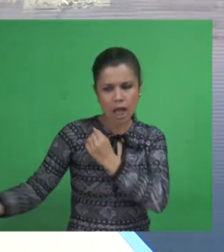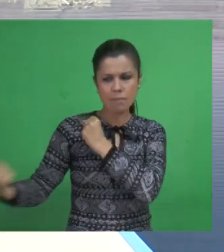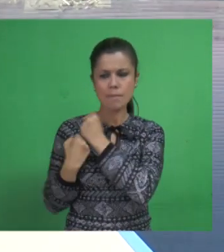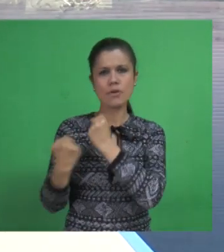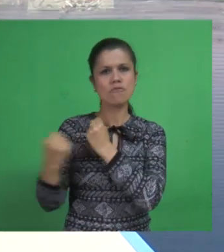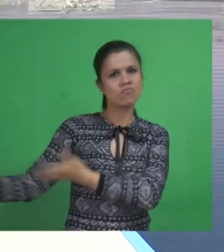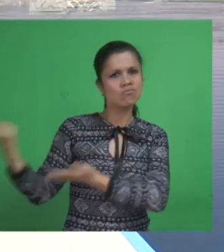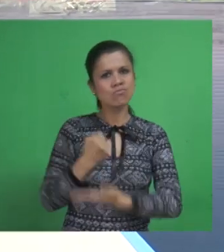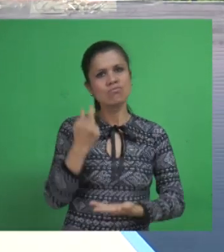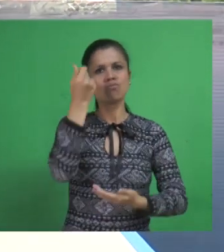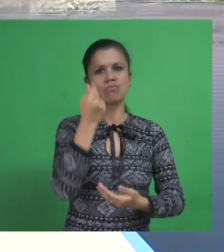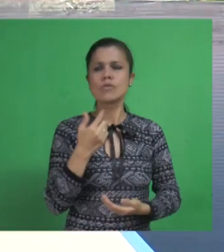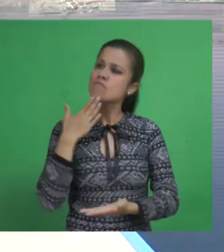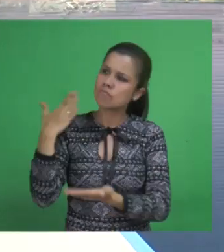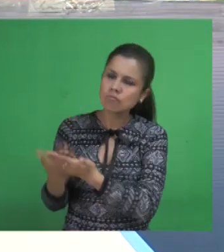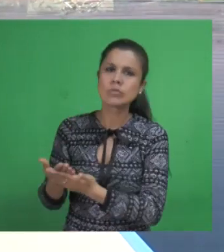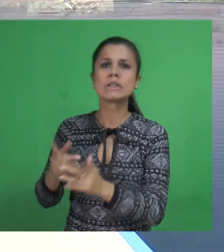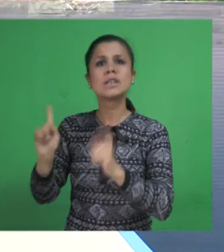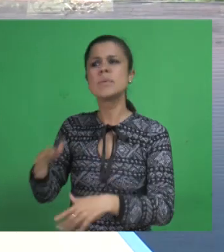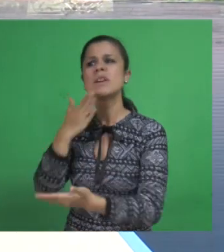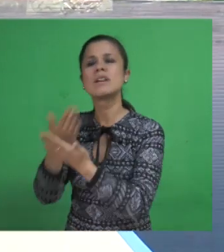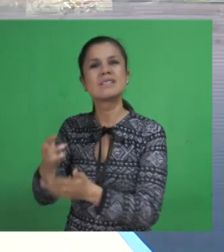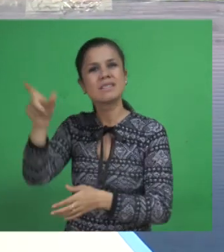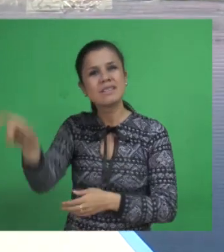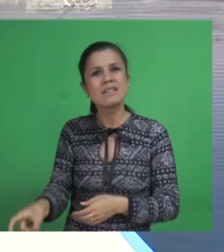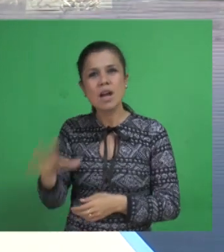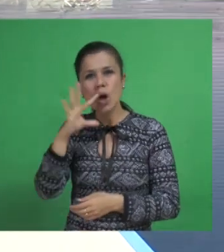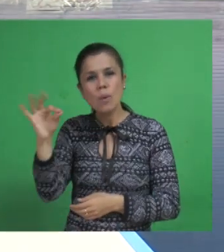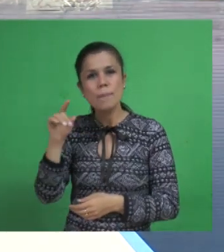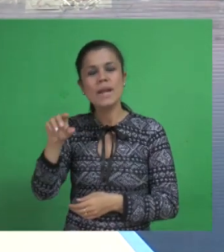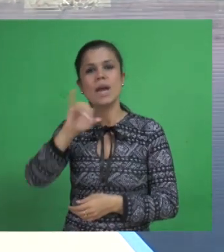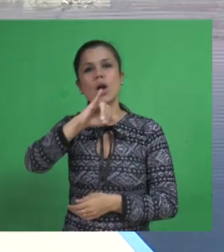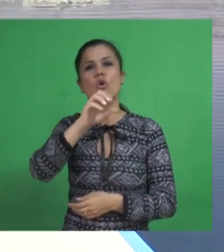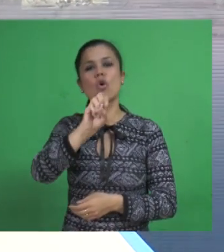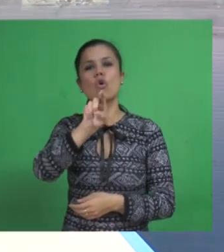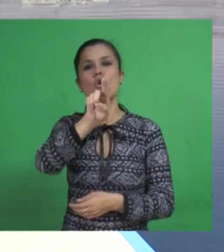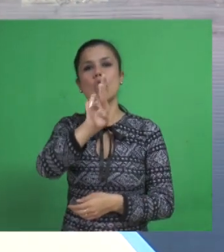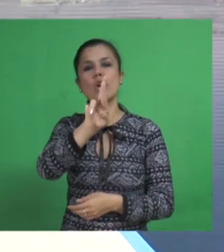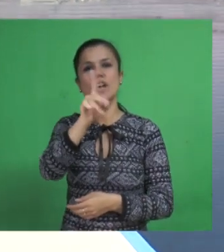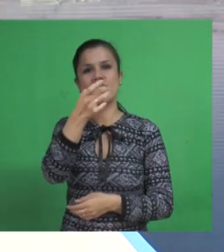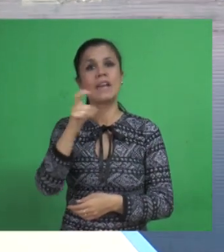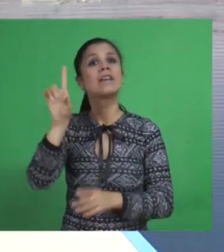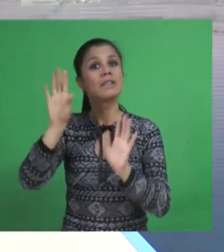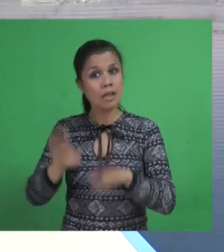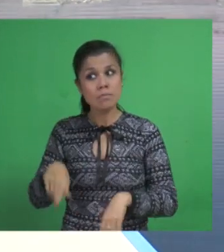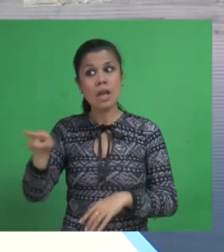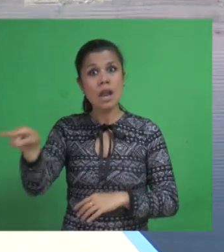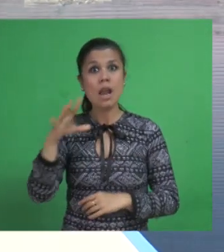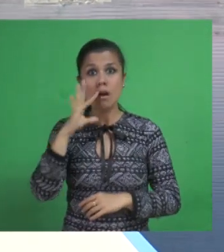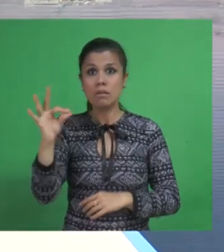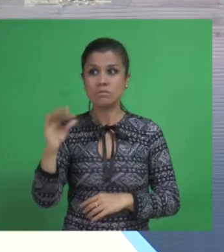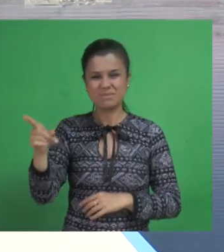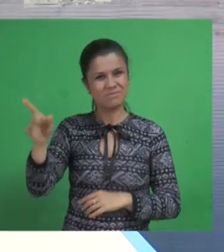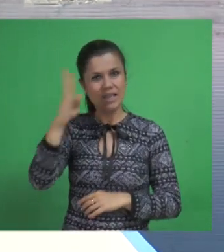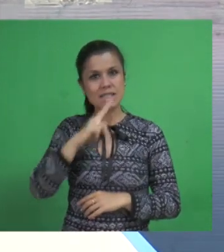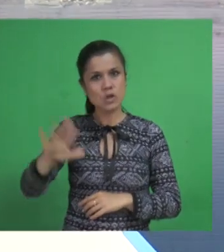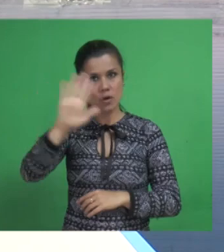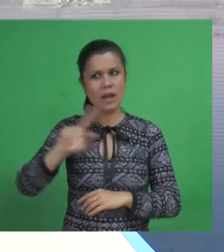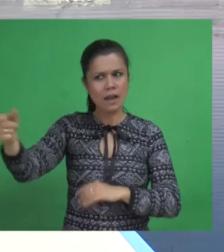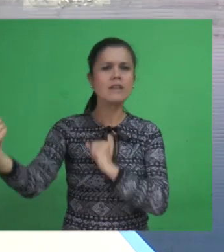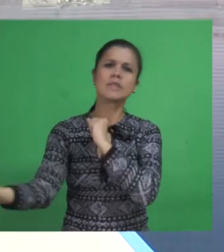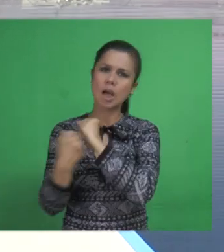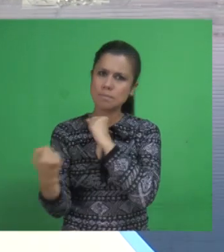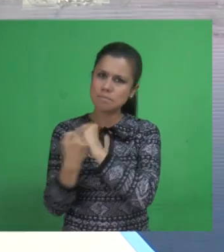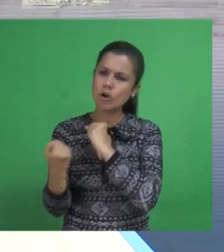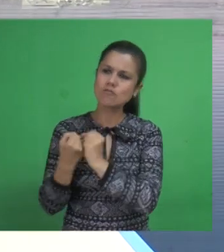recursos para nuestro municipio, agradecer al representante Jorge Rosso, hoy magistrado, quien también desde su órbita nacional ha